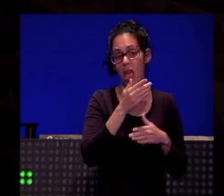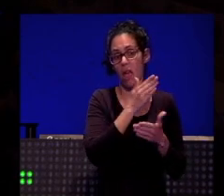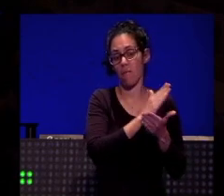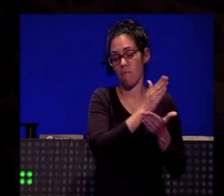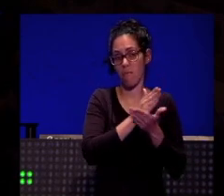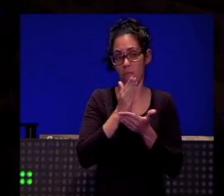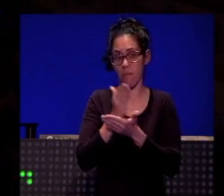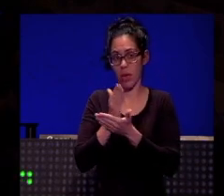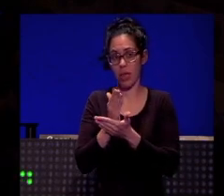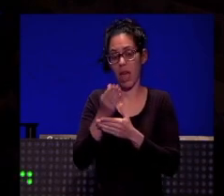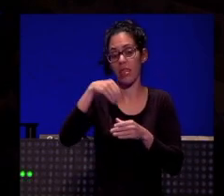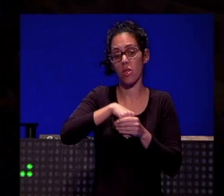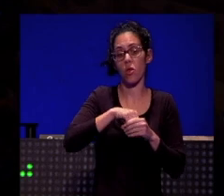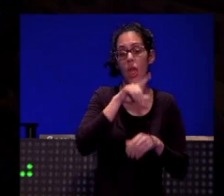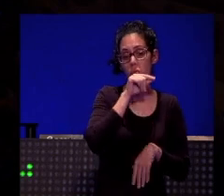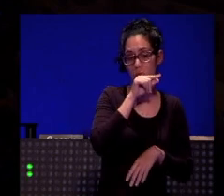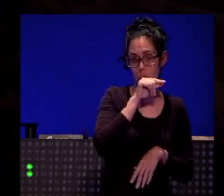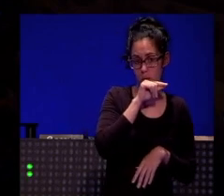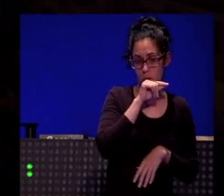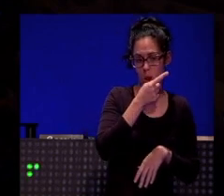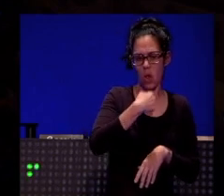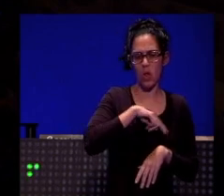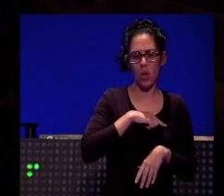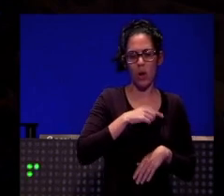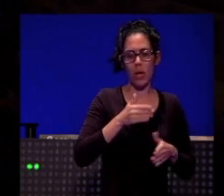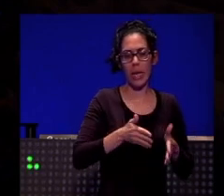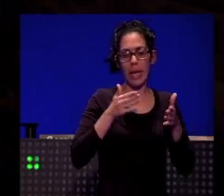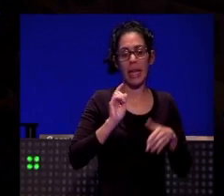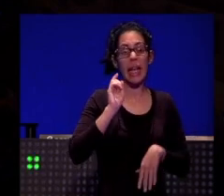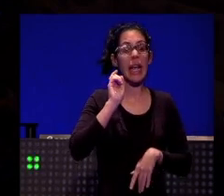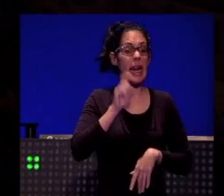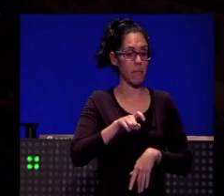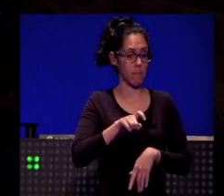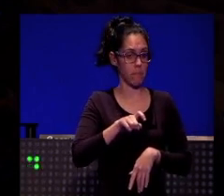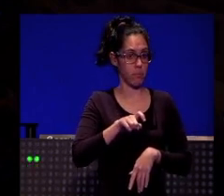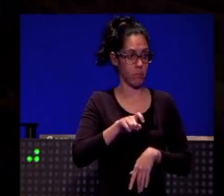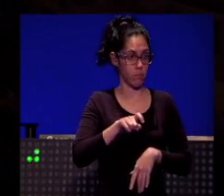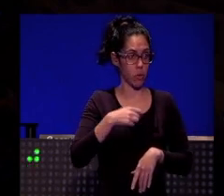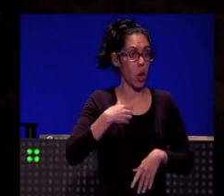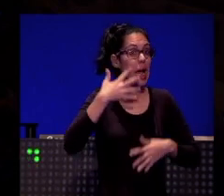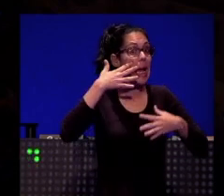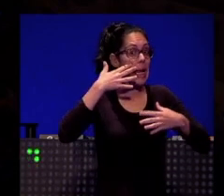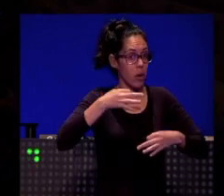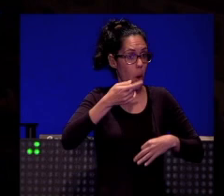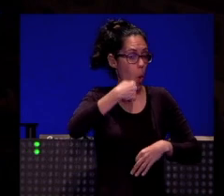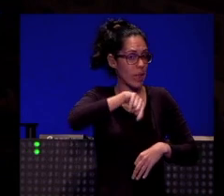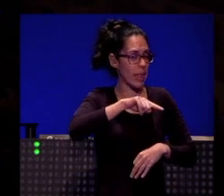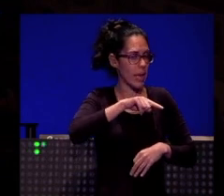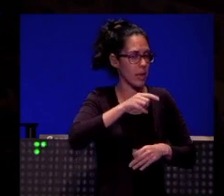creo que es bastante evidente que os encanta el clickbait creo que la palabra es que os encanta entonces